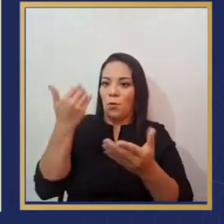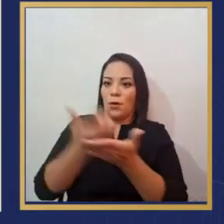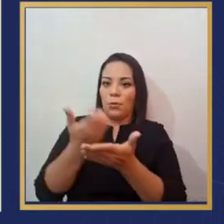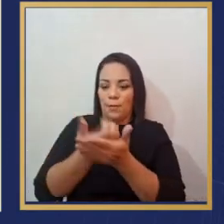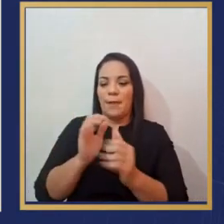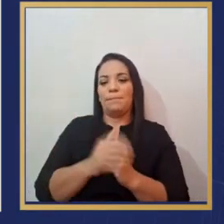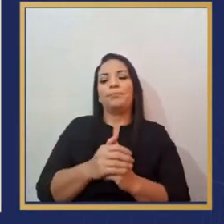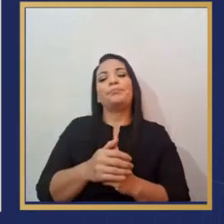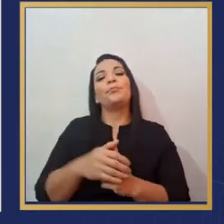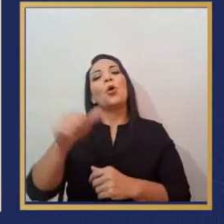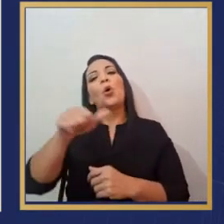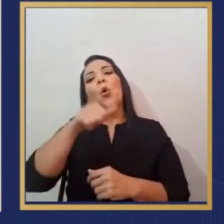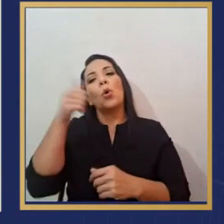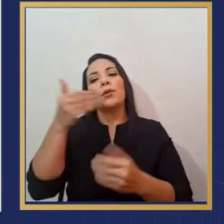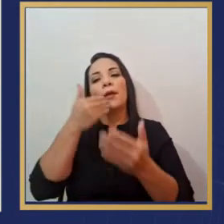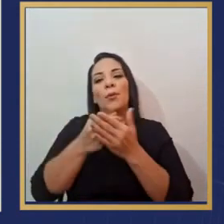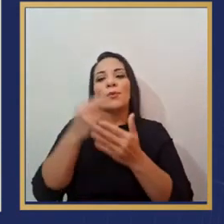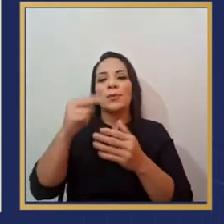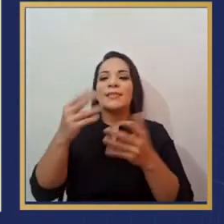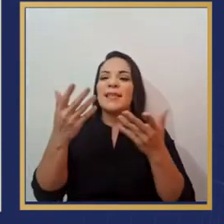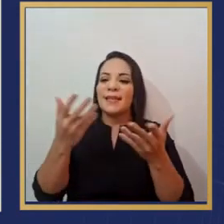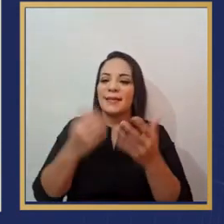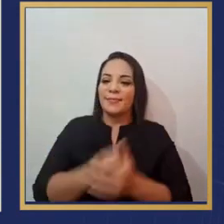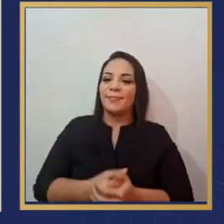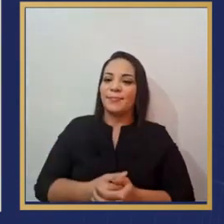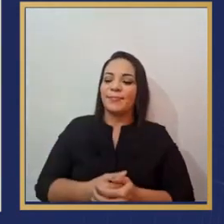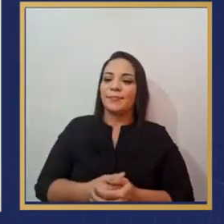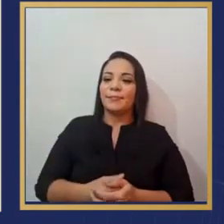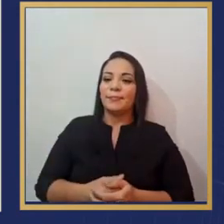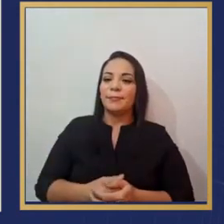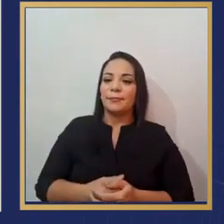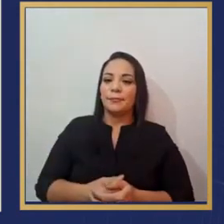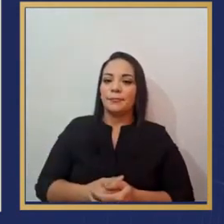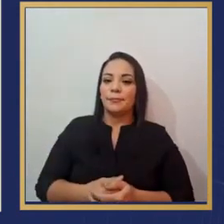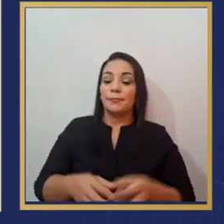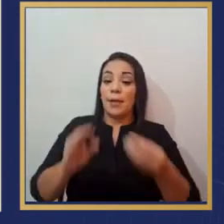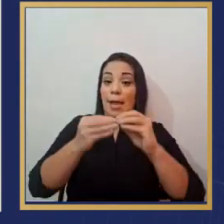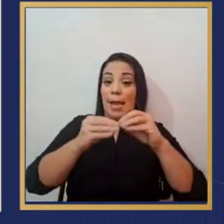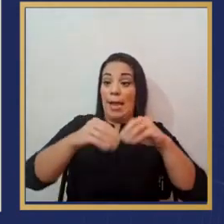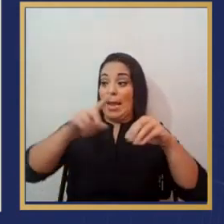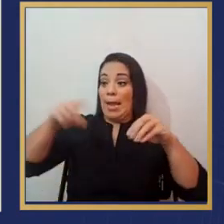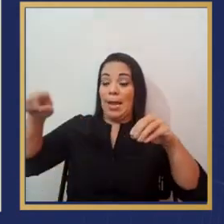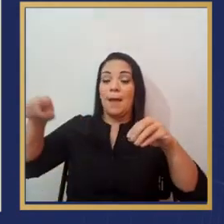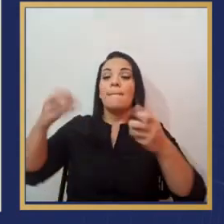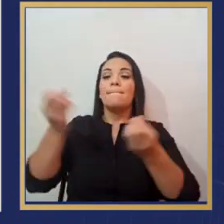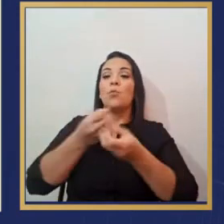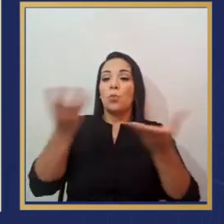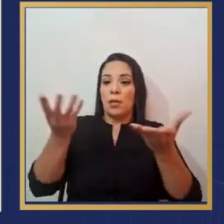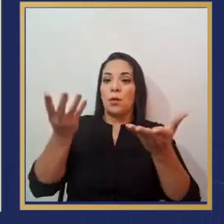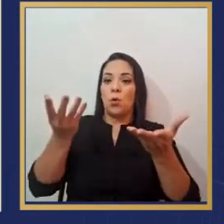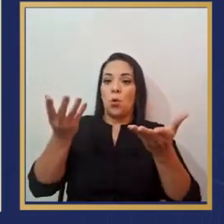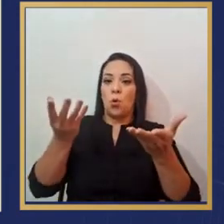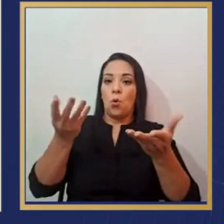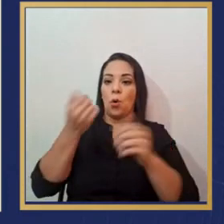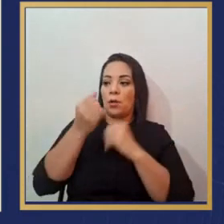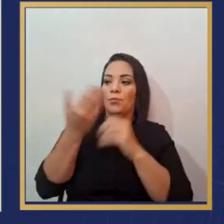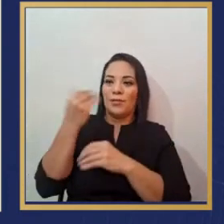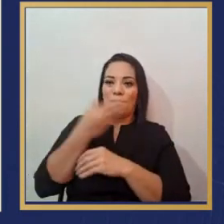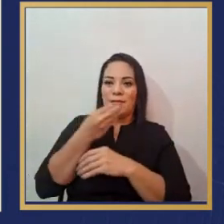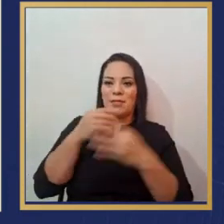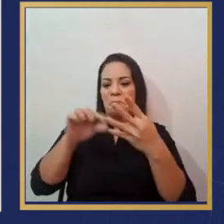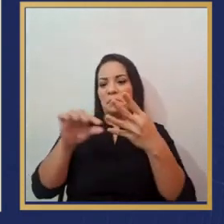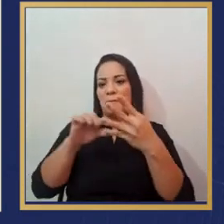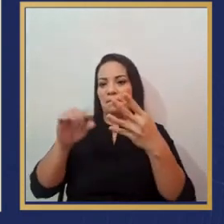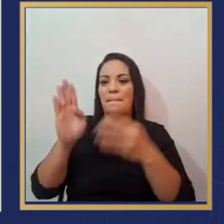noticia que tenemos es un índice que publicó en los últimos días de 2023 el Banco Central de Costa Rica,